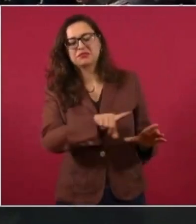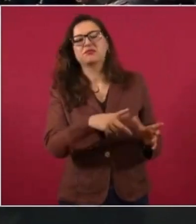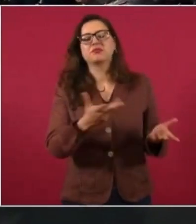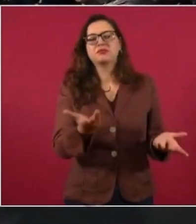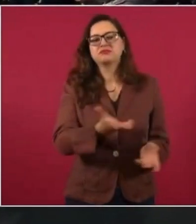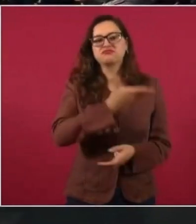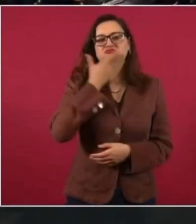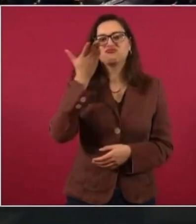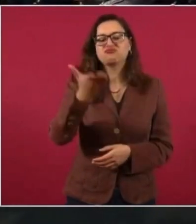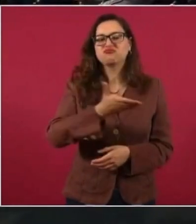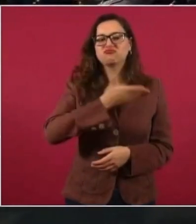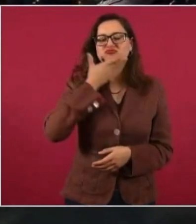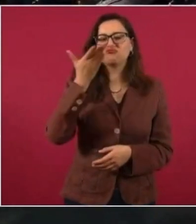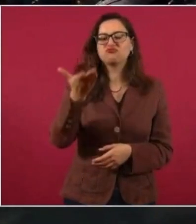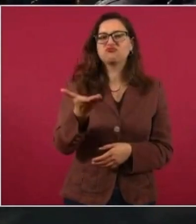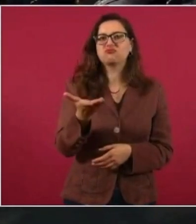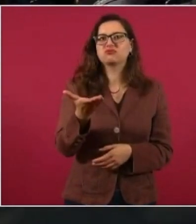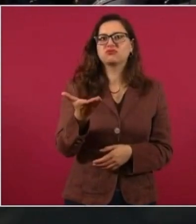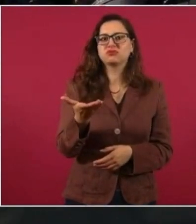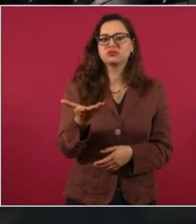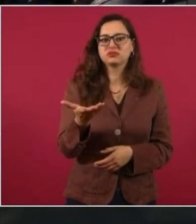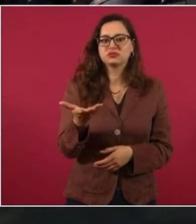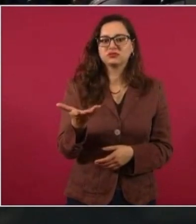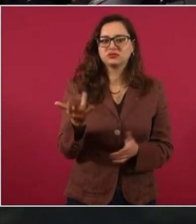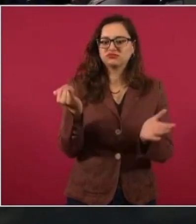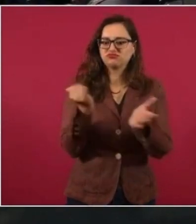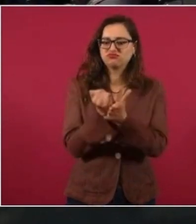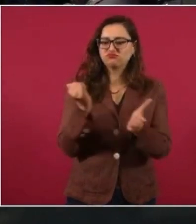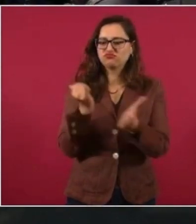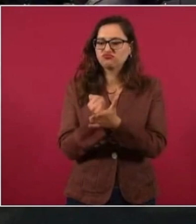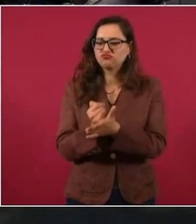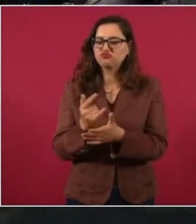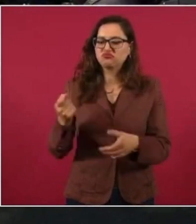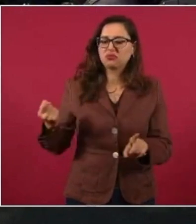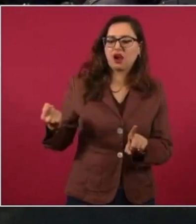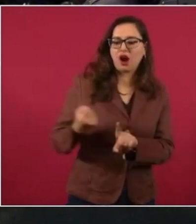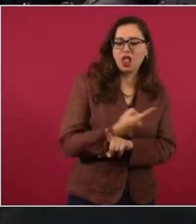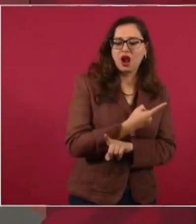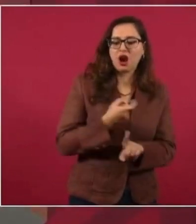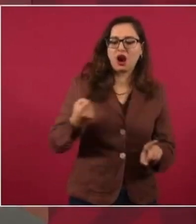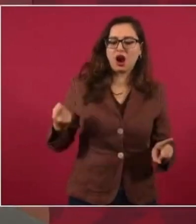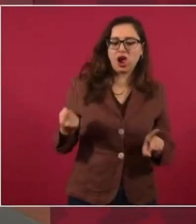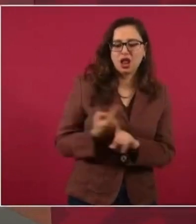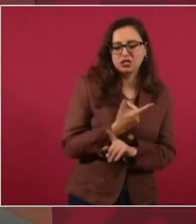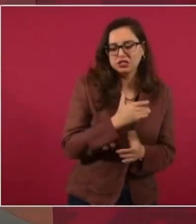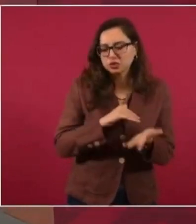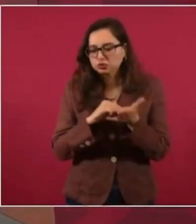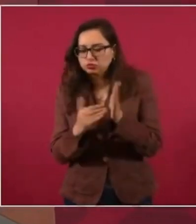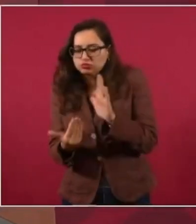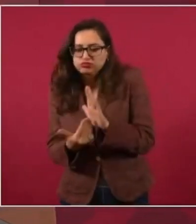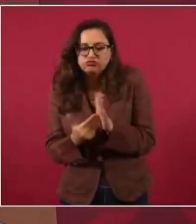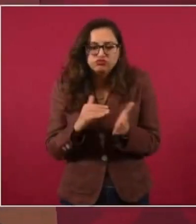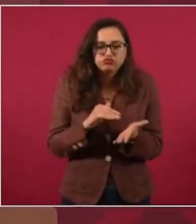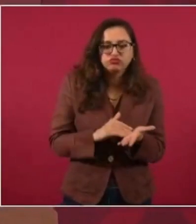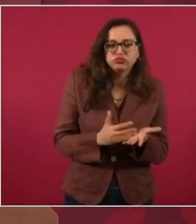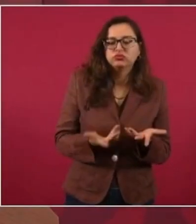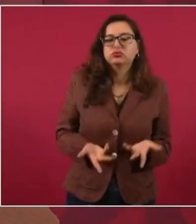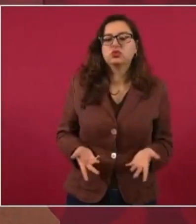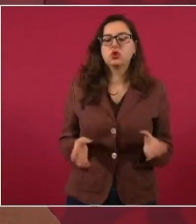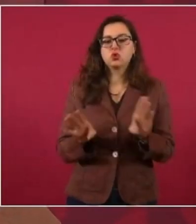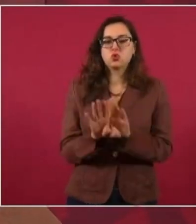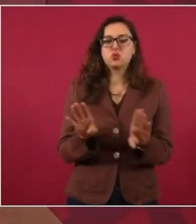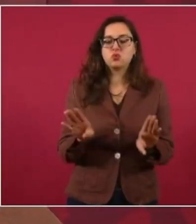a promover la evasión fiscal, despachos fiscales